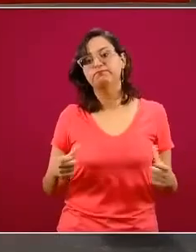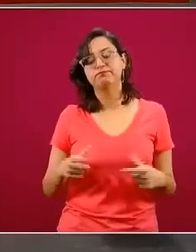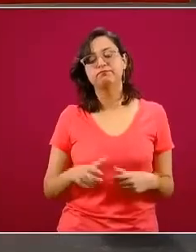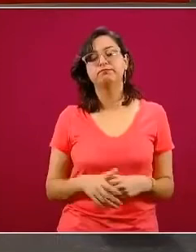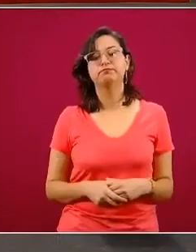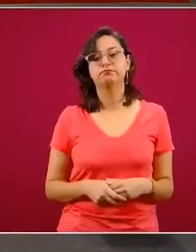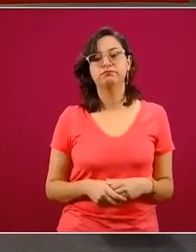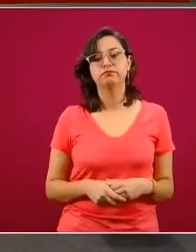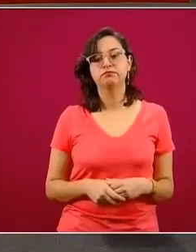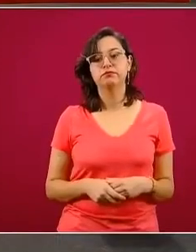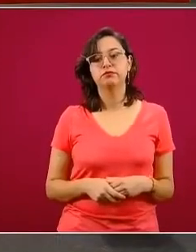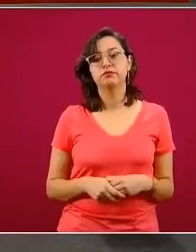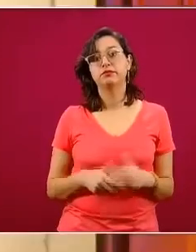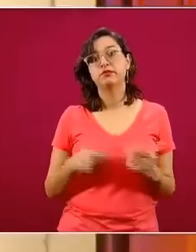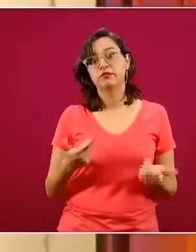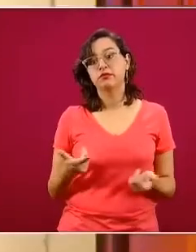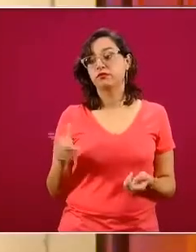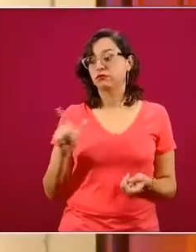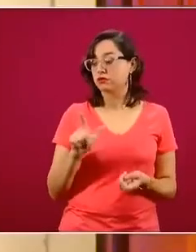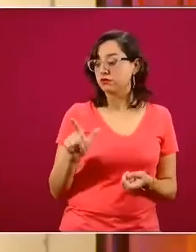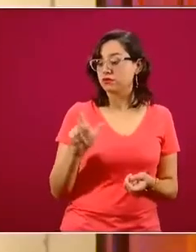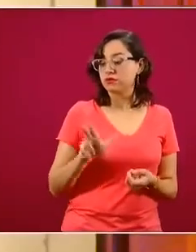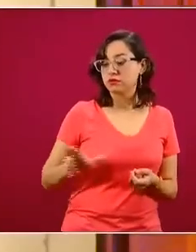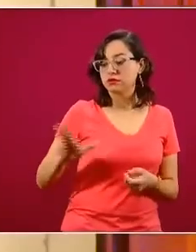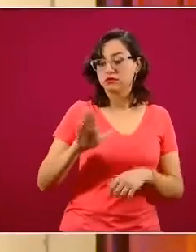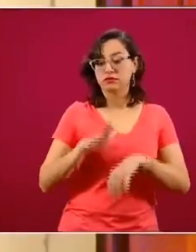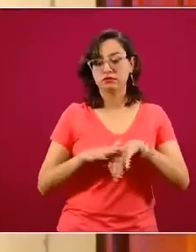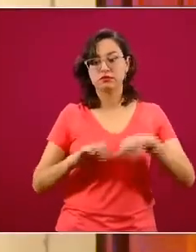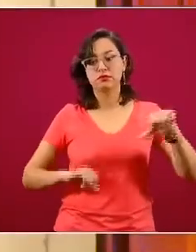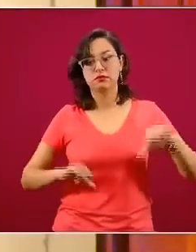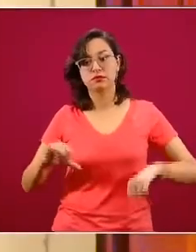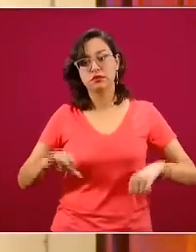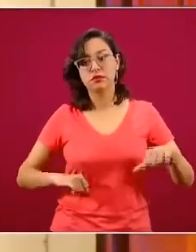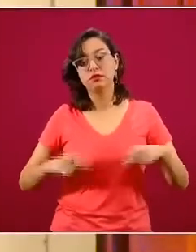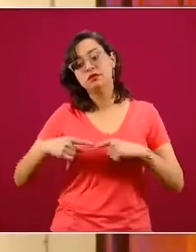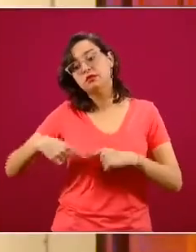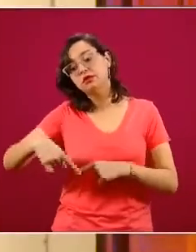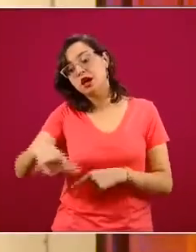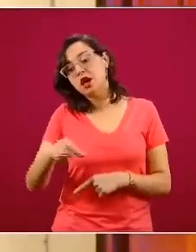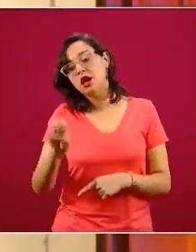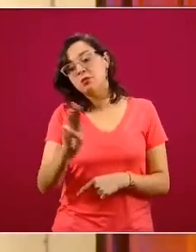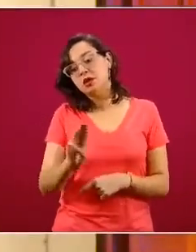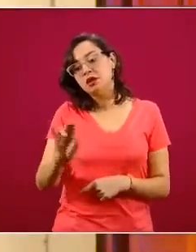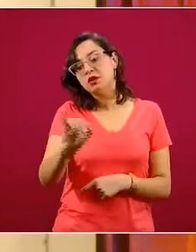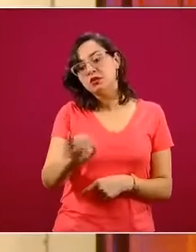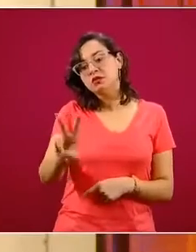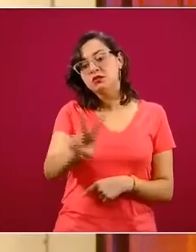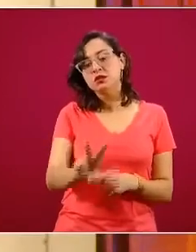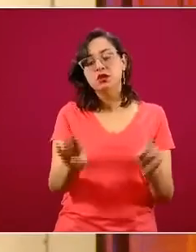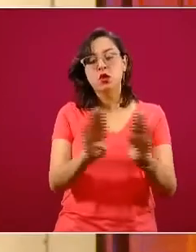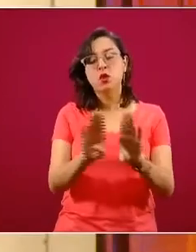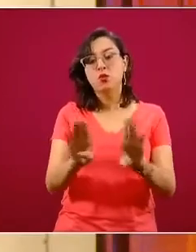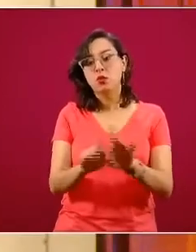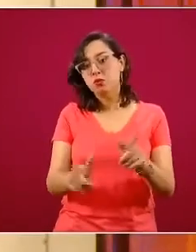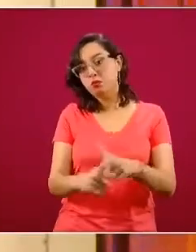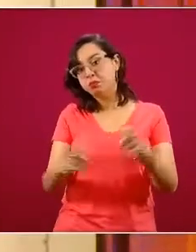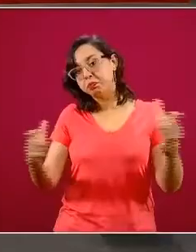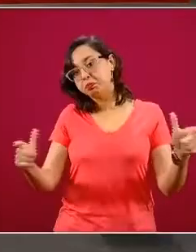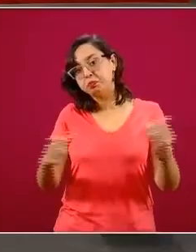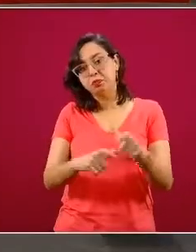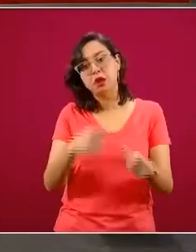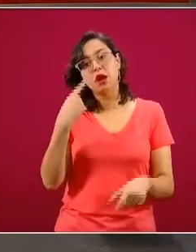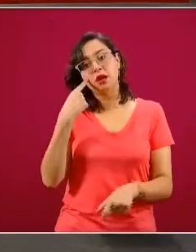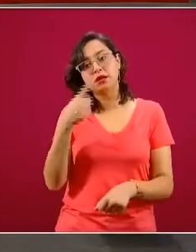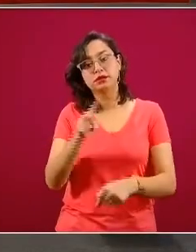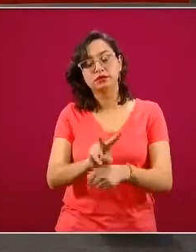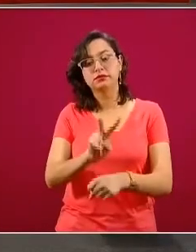ya un día martes, ya de una semana con actividad, vamos a ver miércoles, jueves, viernes, cómo se sigue comportando esta tendencia en los siguientes